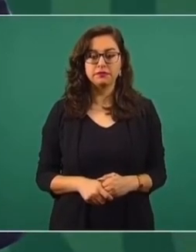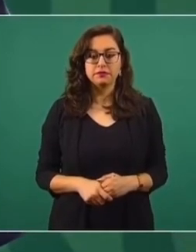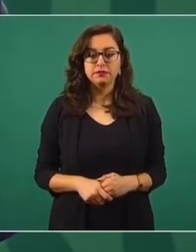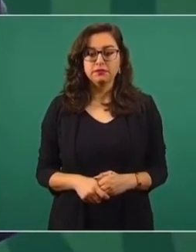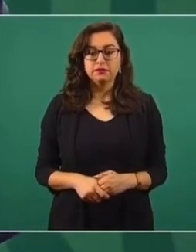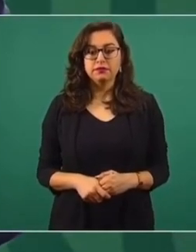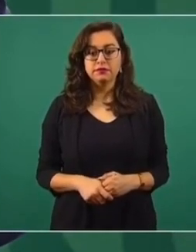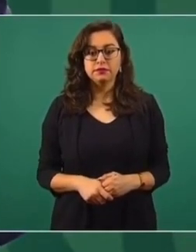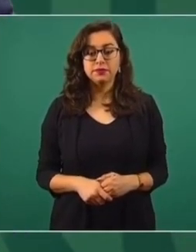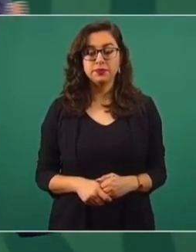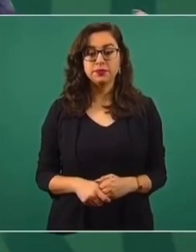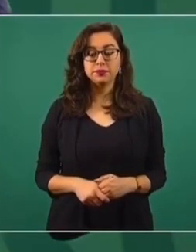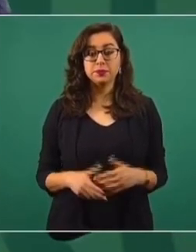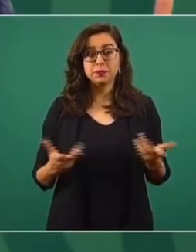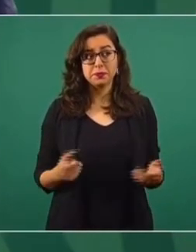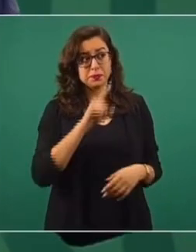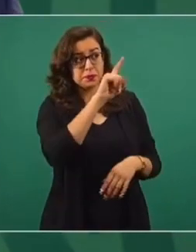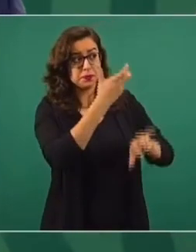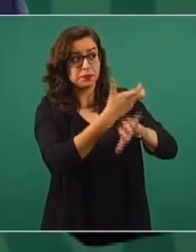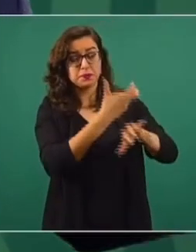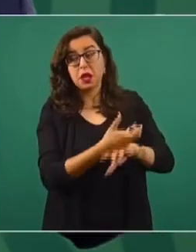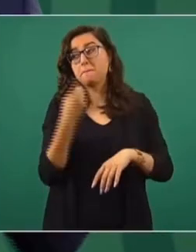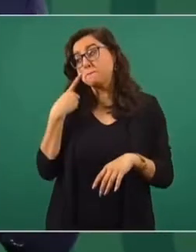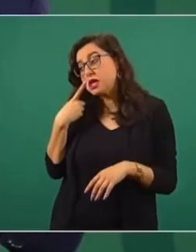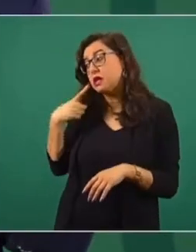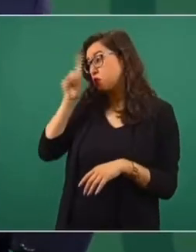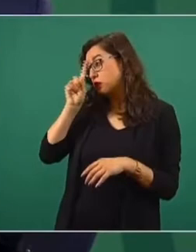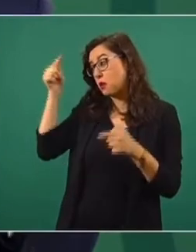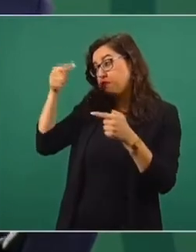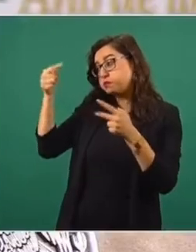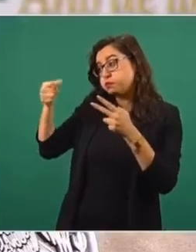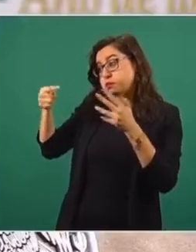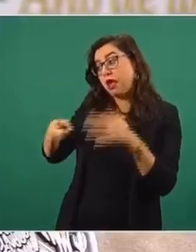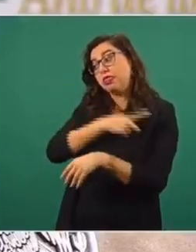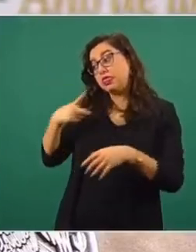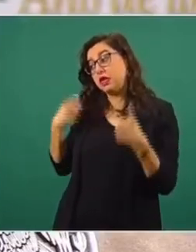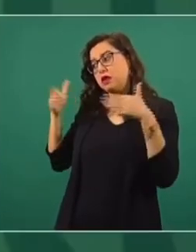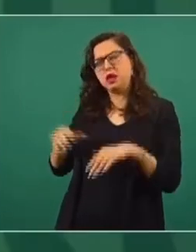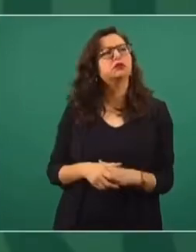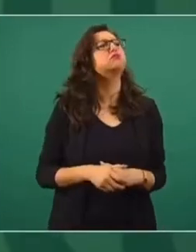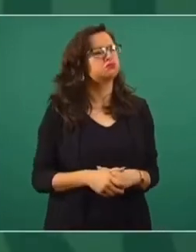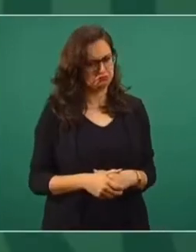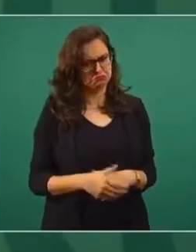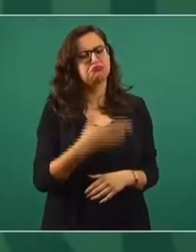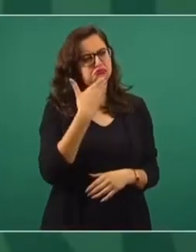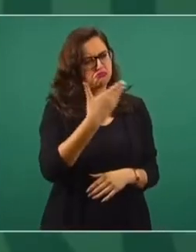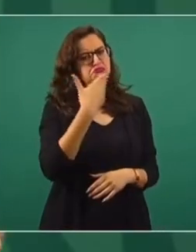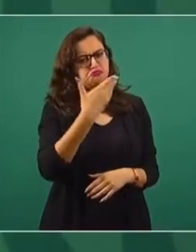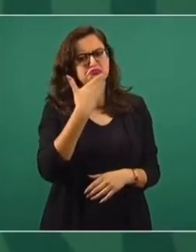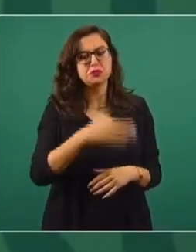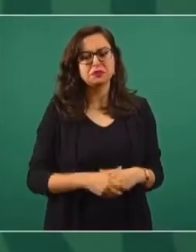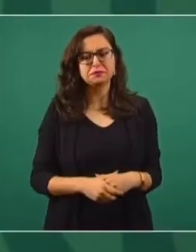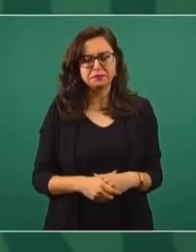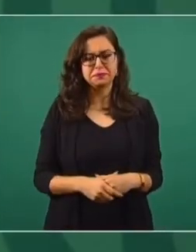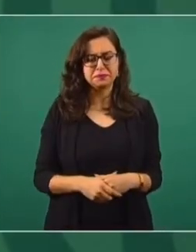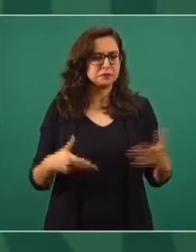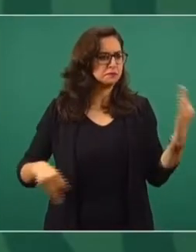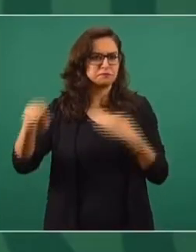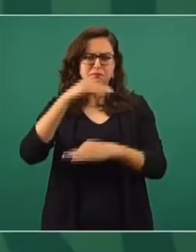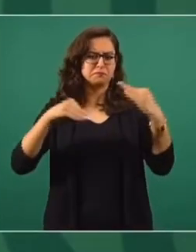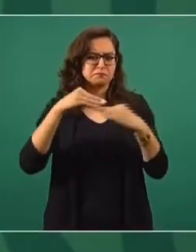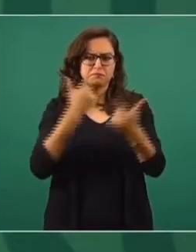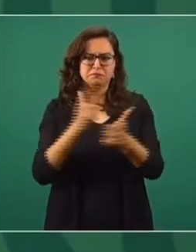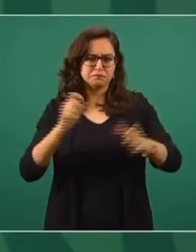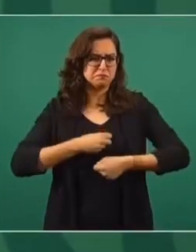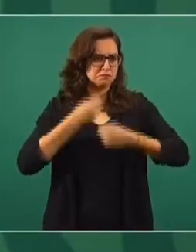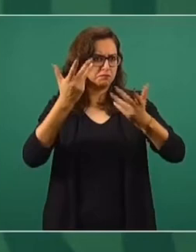nosotros debemos actuar de una forma que está bien, porque también hay que garantizar la libertad de expresión,